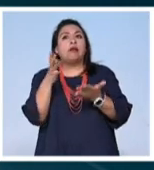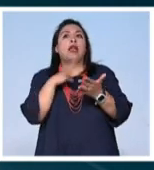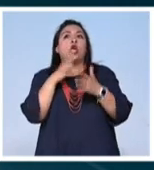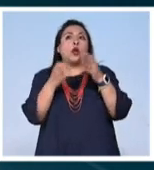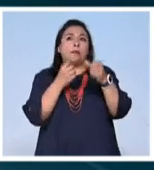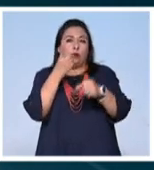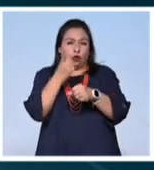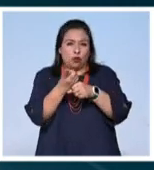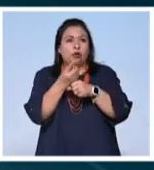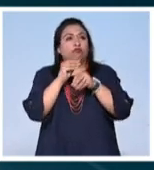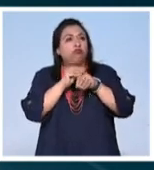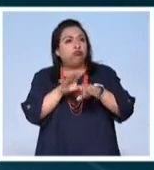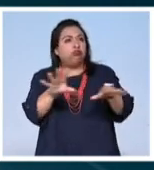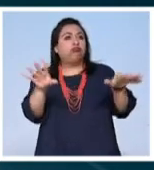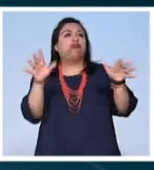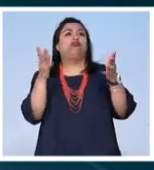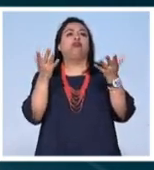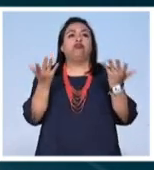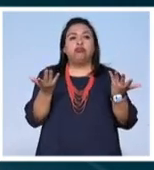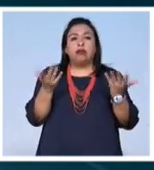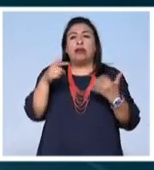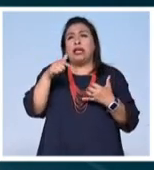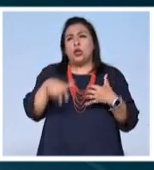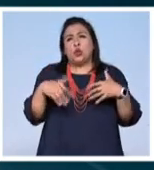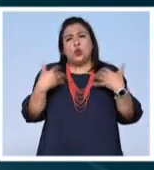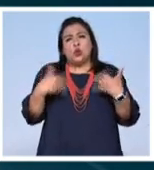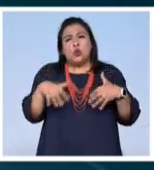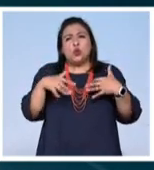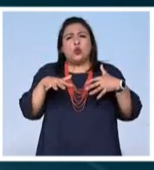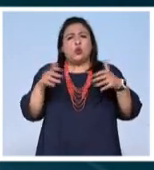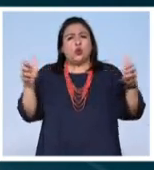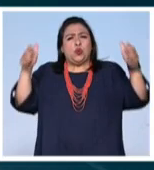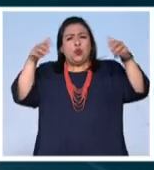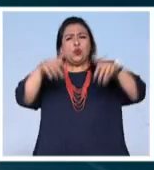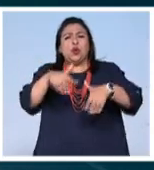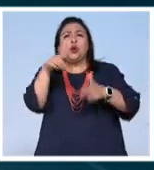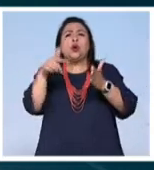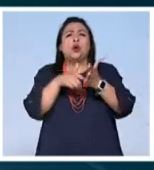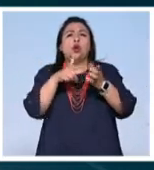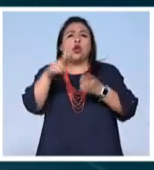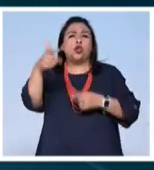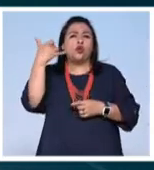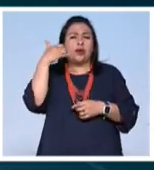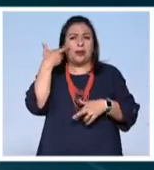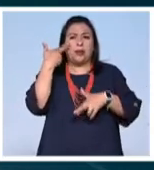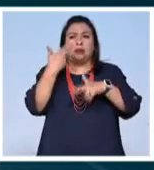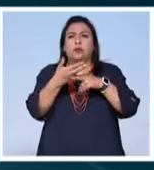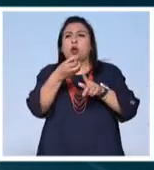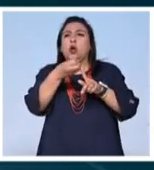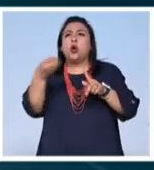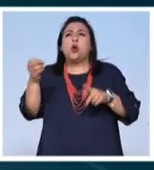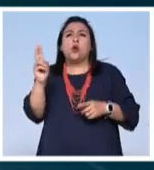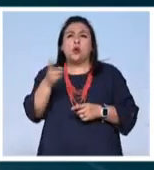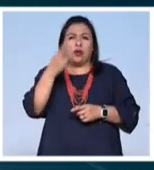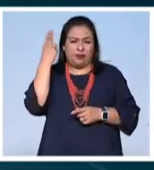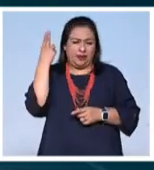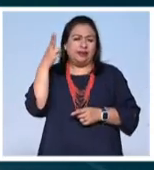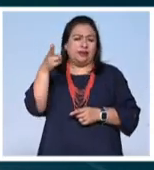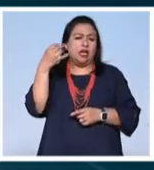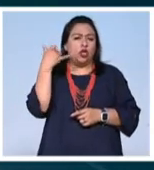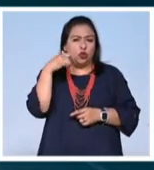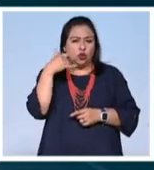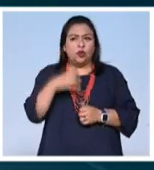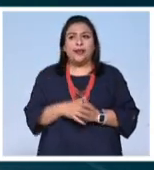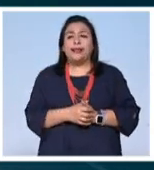oportunidad de dar a conocer este gran evento que tenemos en Yucatán y que es organizado por la Universidad Autónoma de Yucatán.